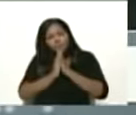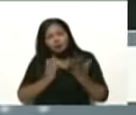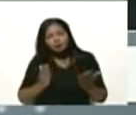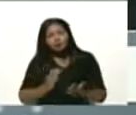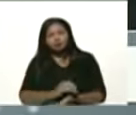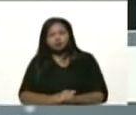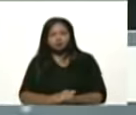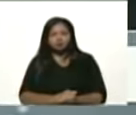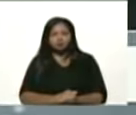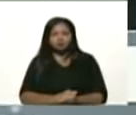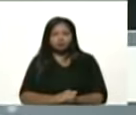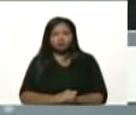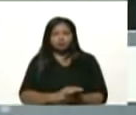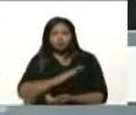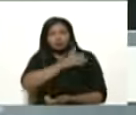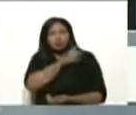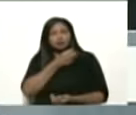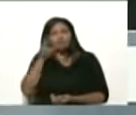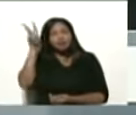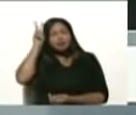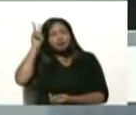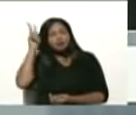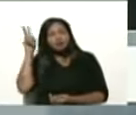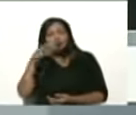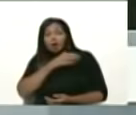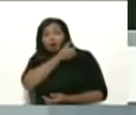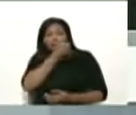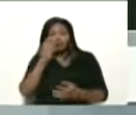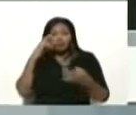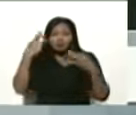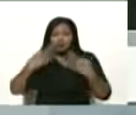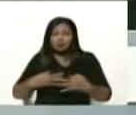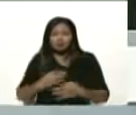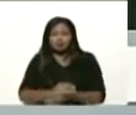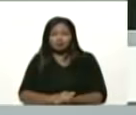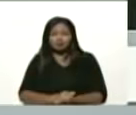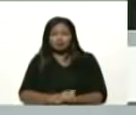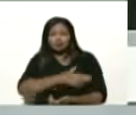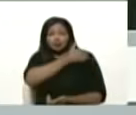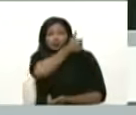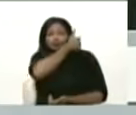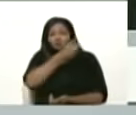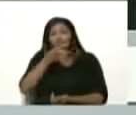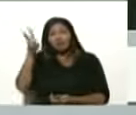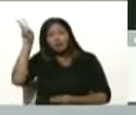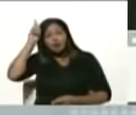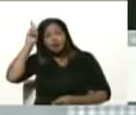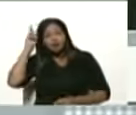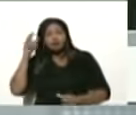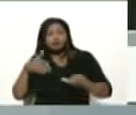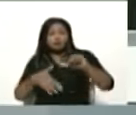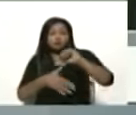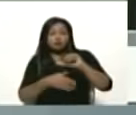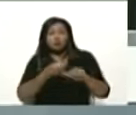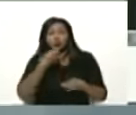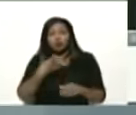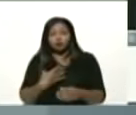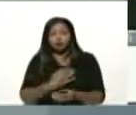al jefe indio del sur, un verdadero jefe es Evo, jefe indio del sur. Bueno,